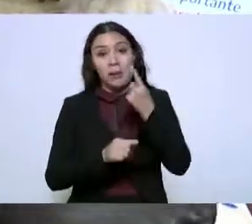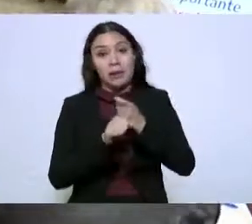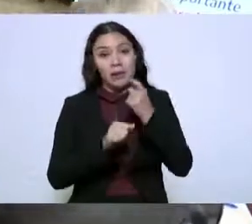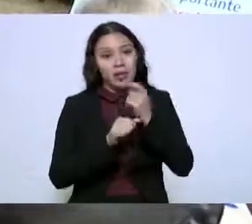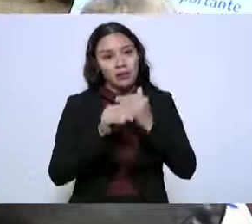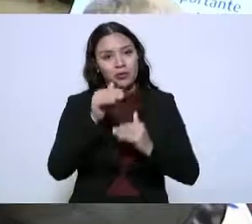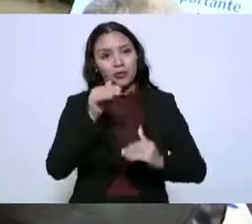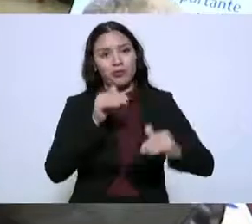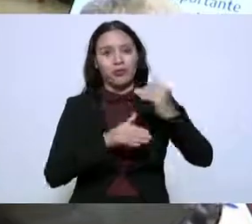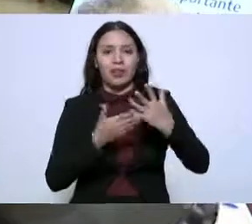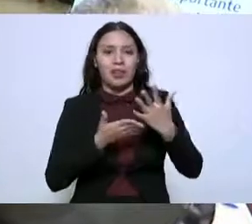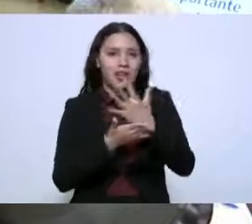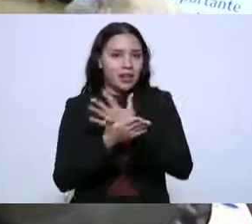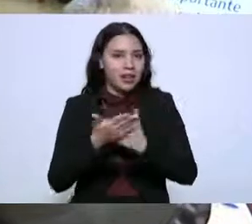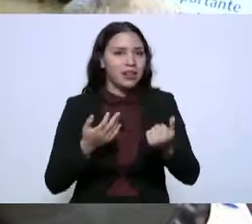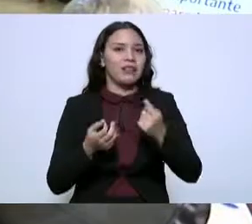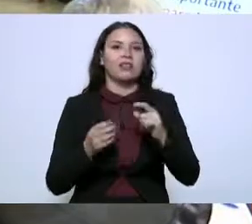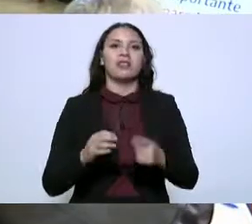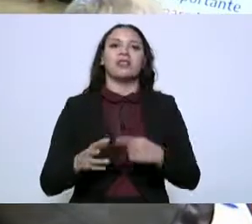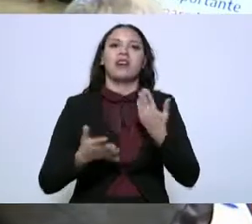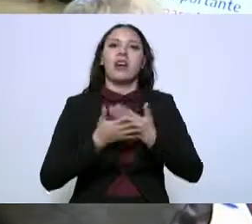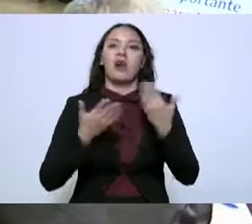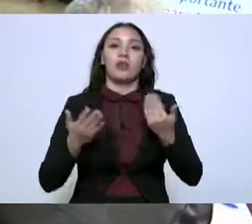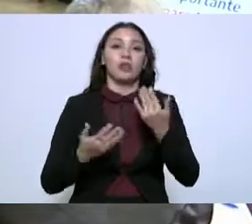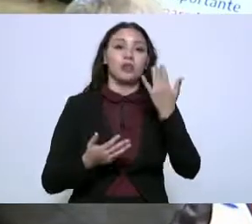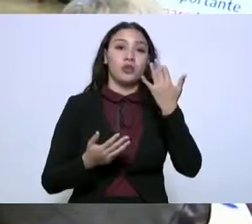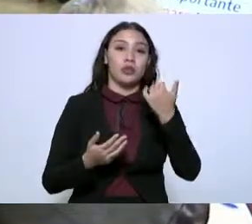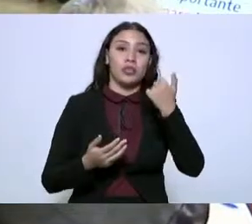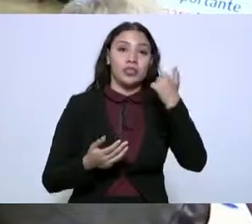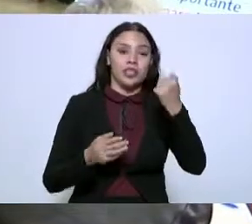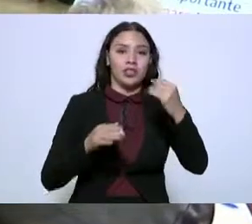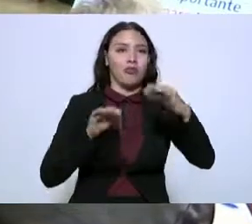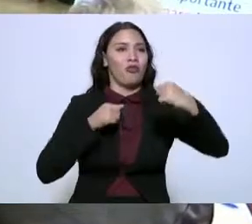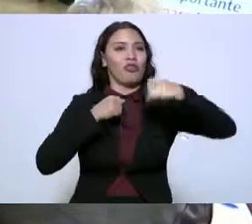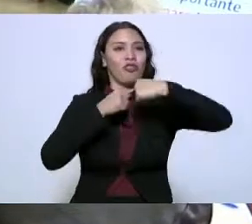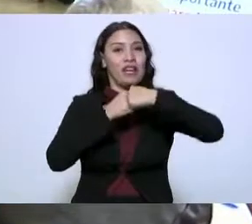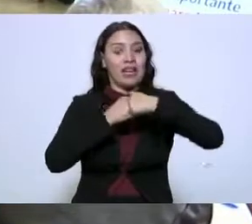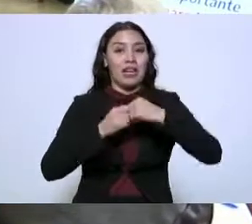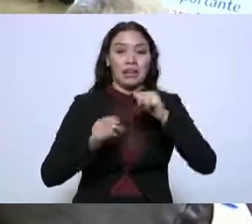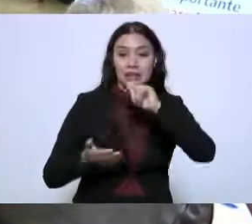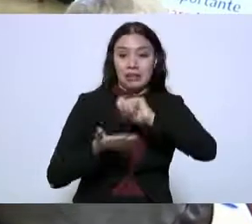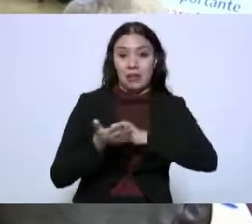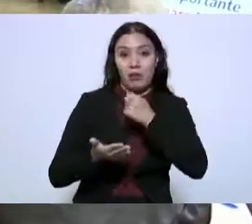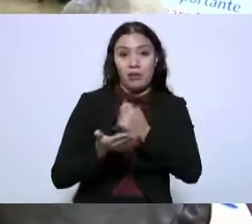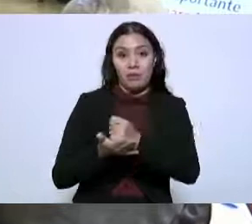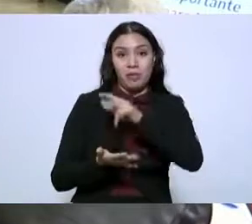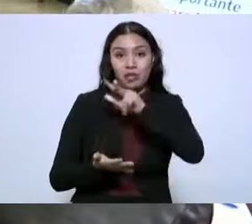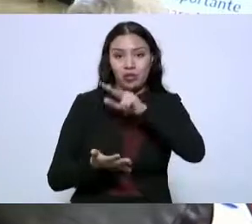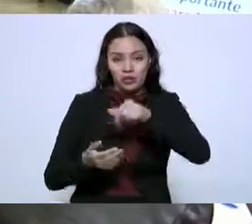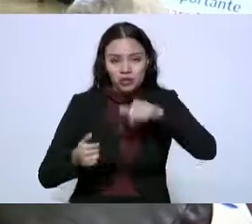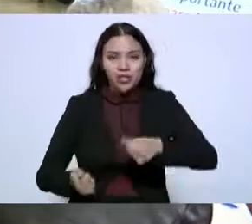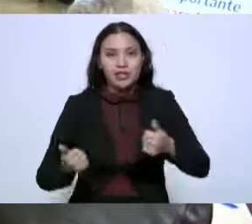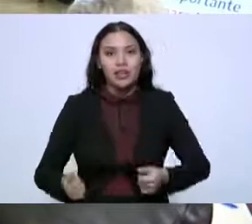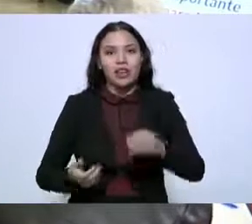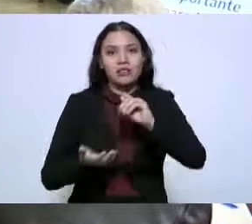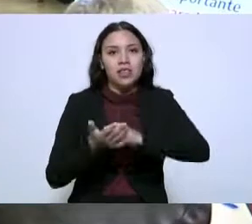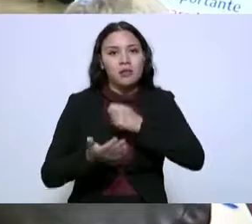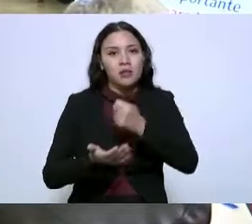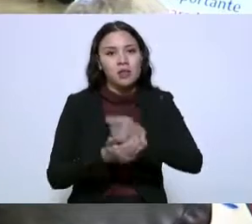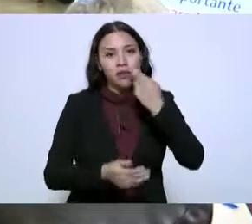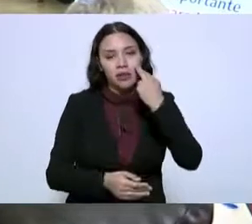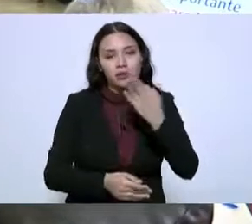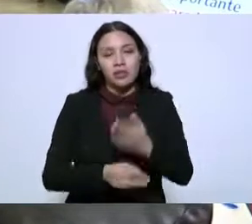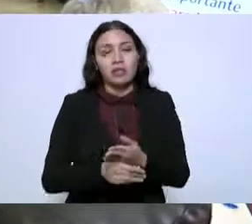adanera, 56 de los 56 cruces fronterizos que tiene nuestro país, 18 se encuentran en Tamaulipas.